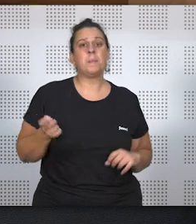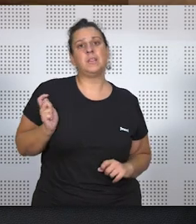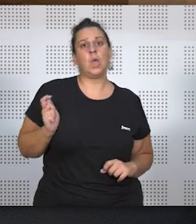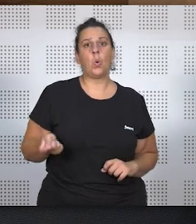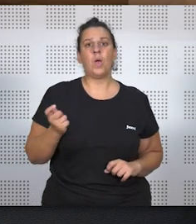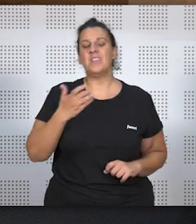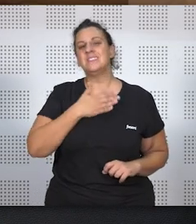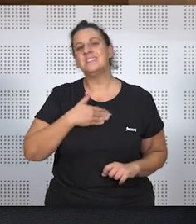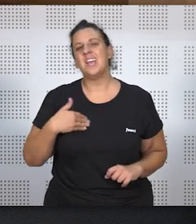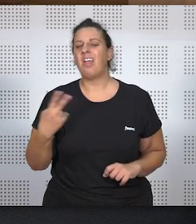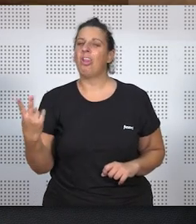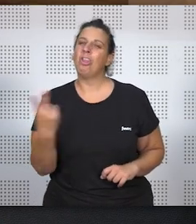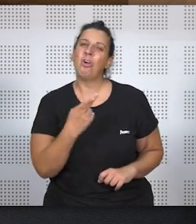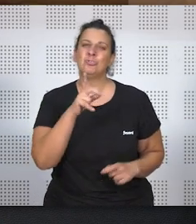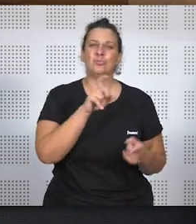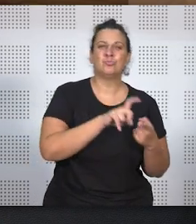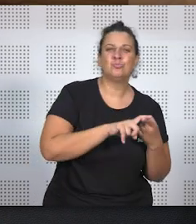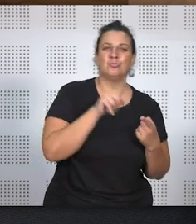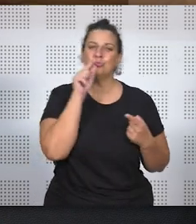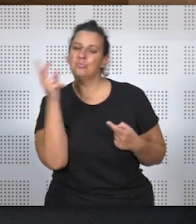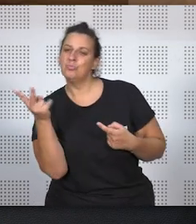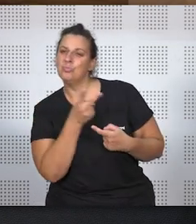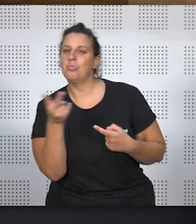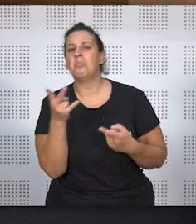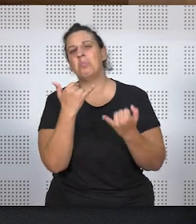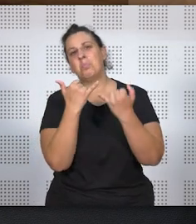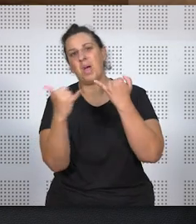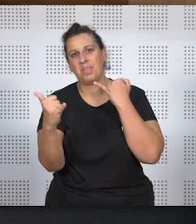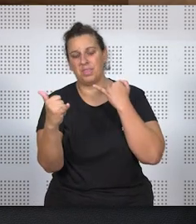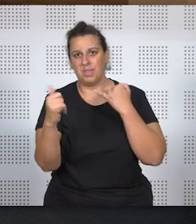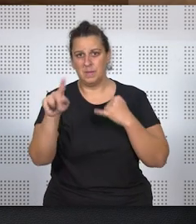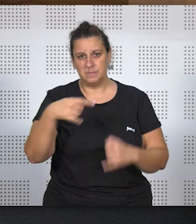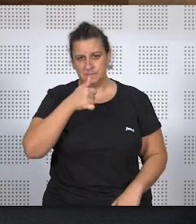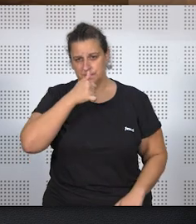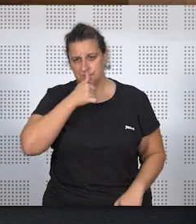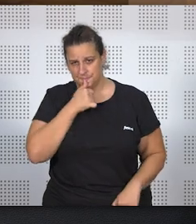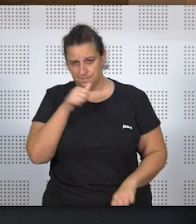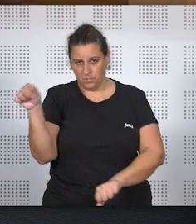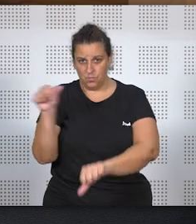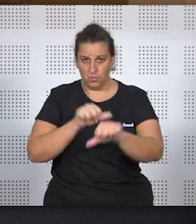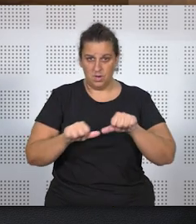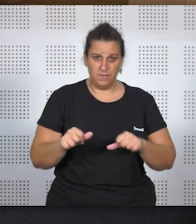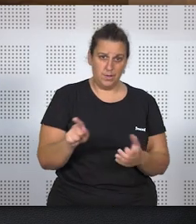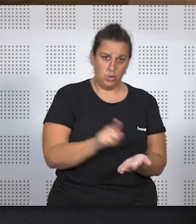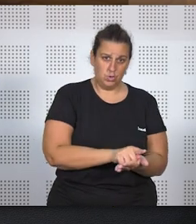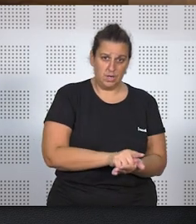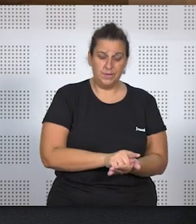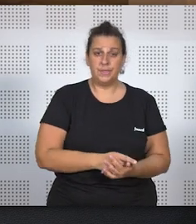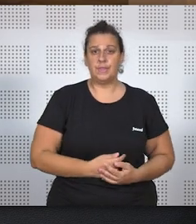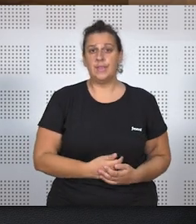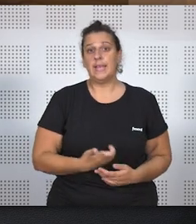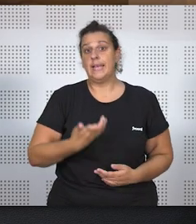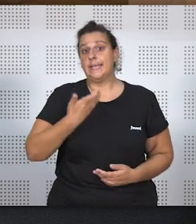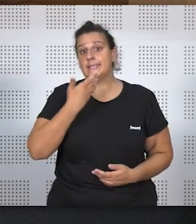el matrimonio se reconcilie, con lo que en la mayoría de los casos tiene que volver otra vez. Y si no